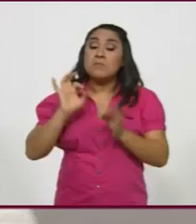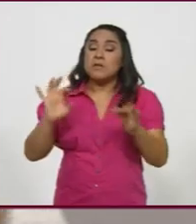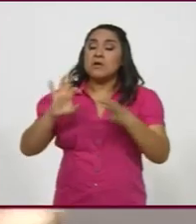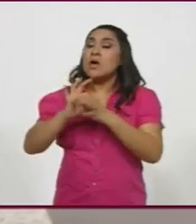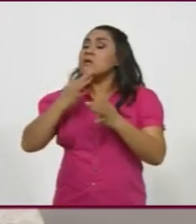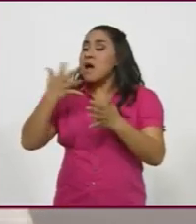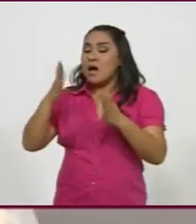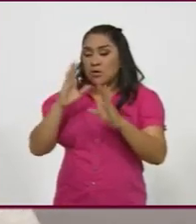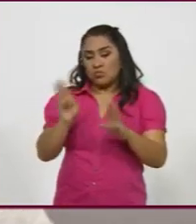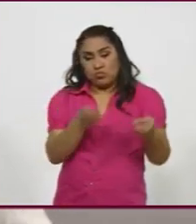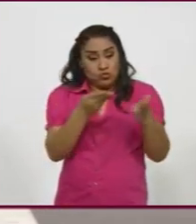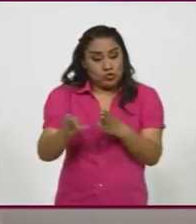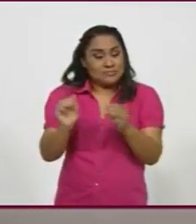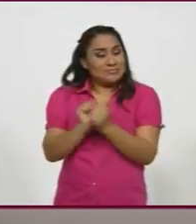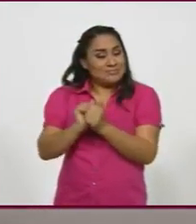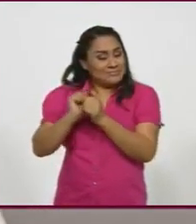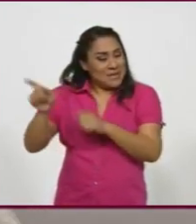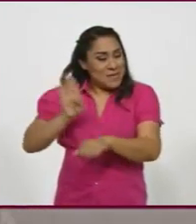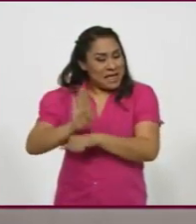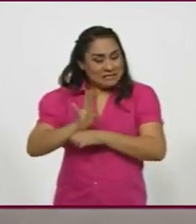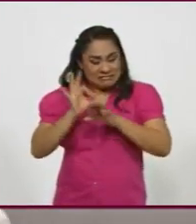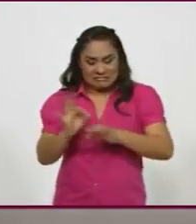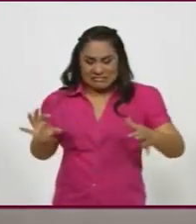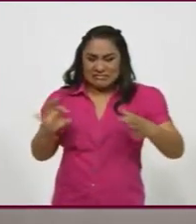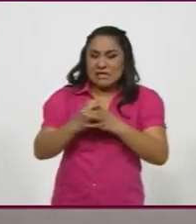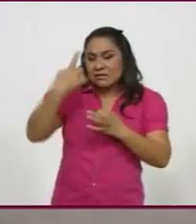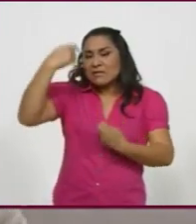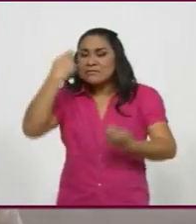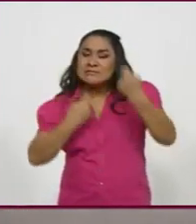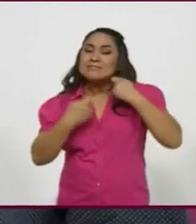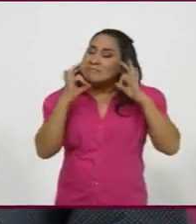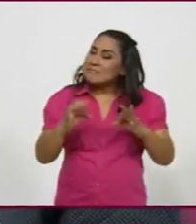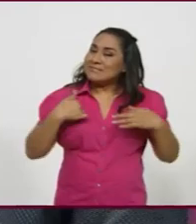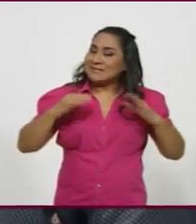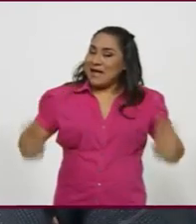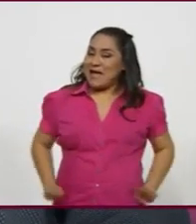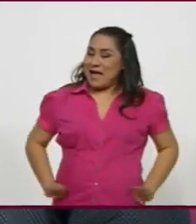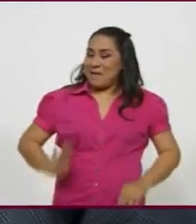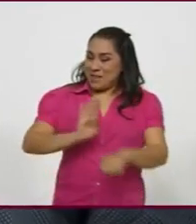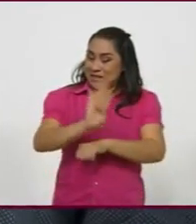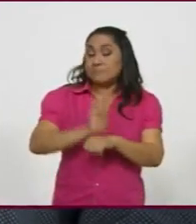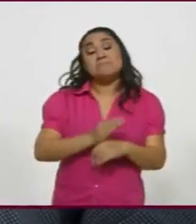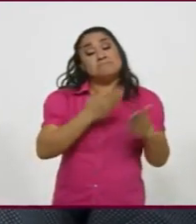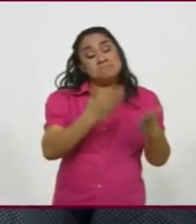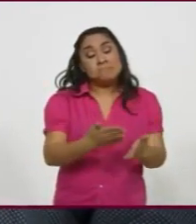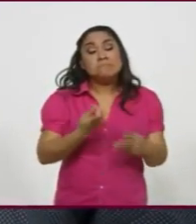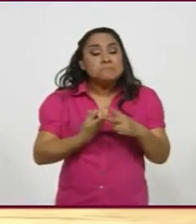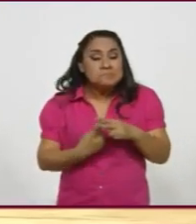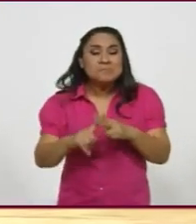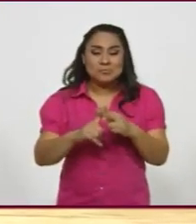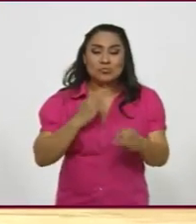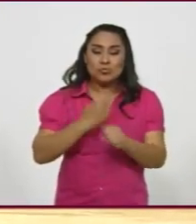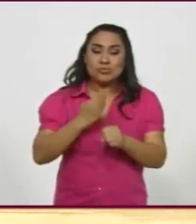brasileño y un gestual más brasileño. Bien, Leti, tal como lo dicen, empezó por